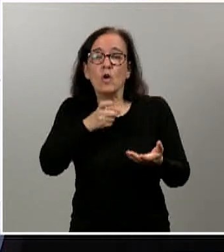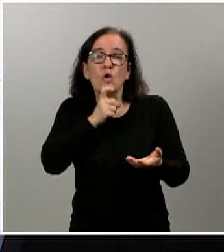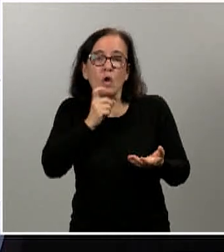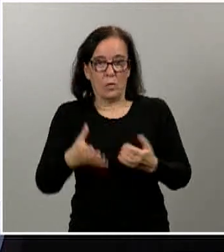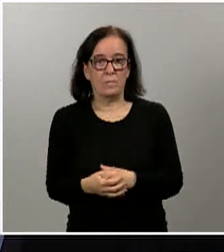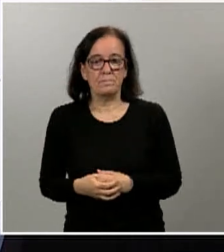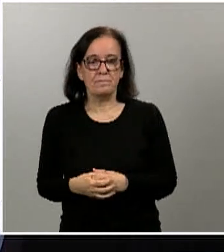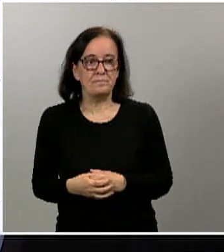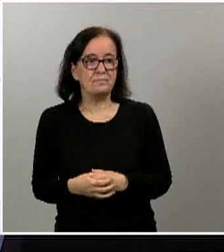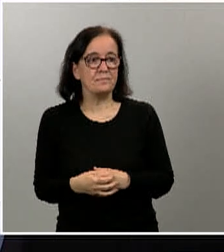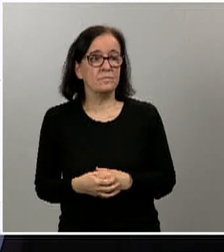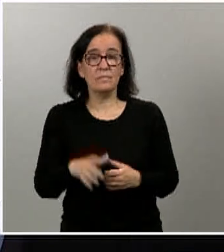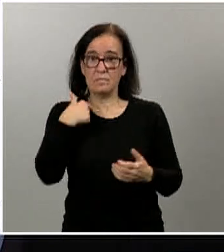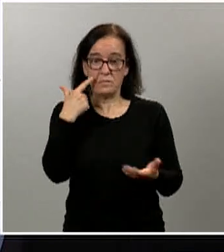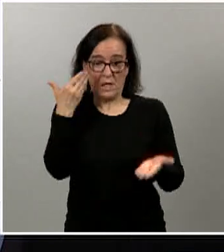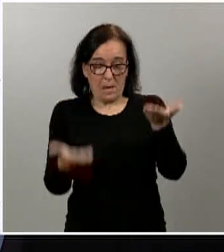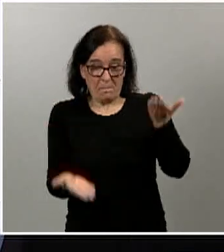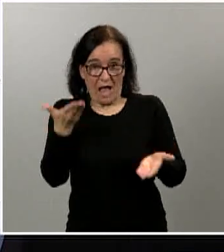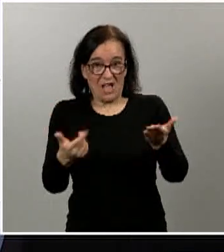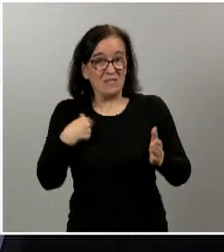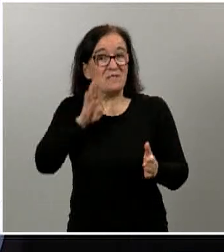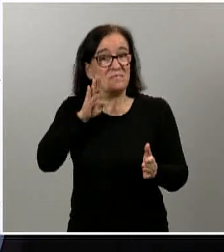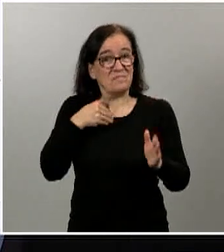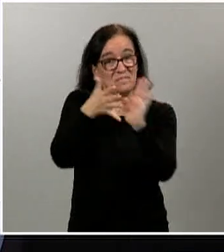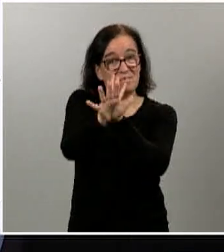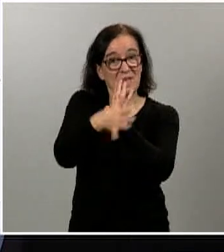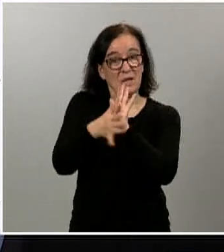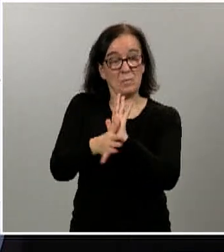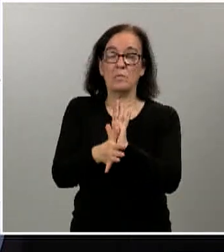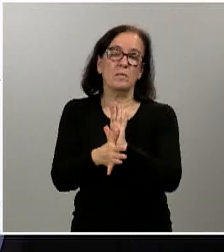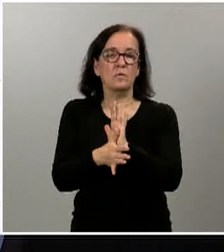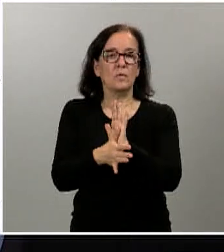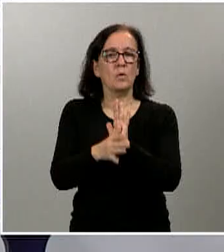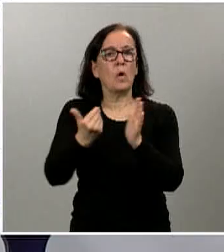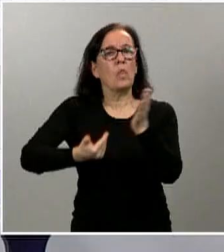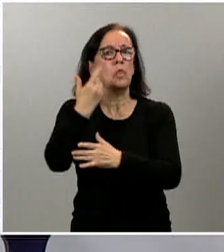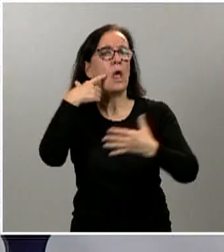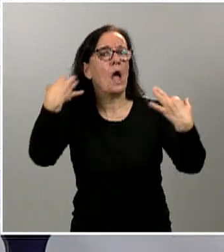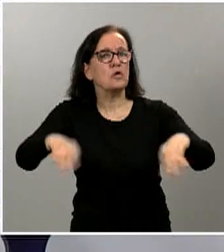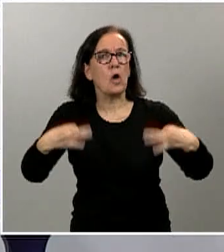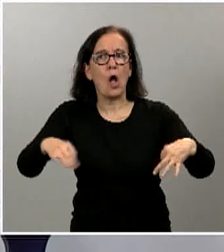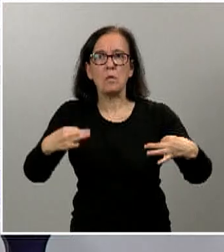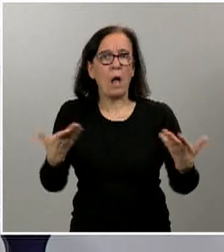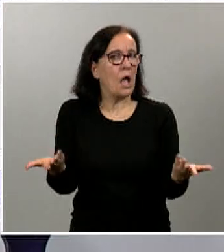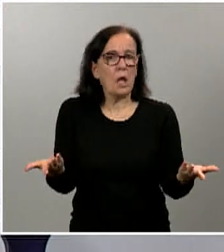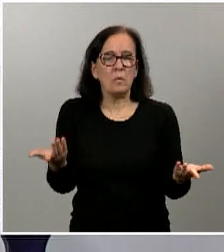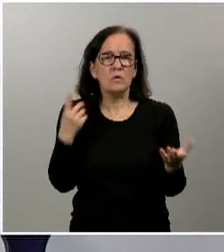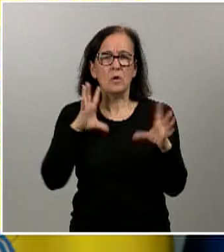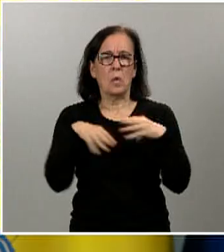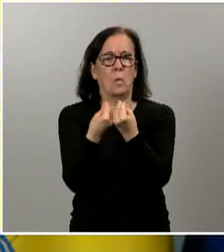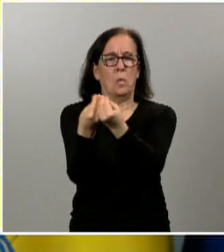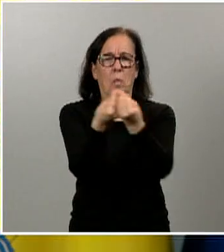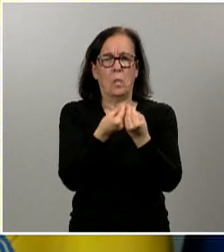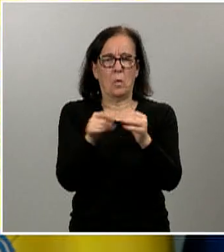La valoración la que he hecho en mi intervención, que ha sido un día de normalidad absoluta, no ha habido aglomeraciones, la incorporación